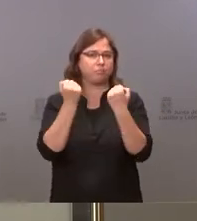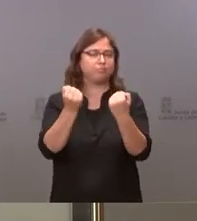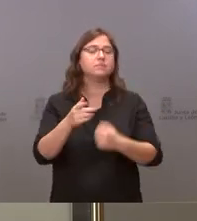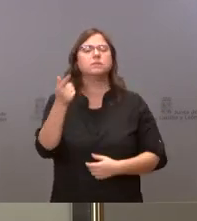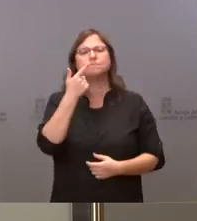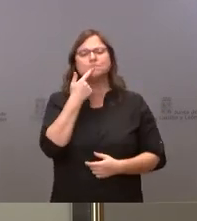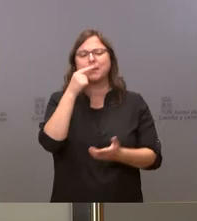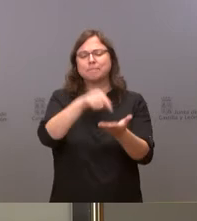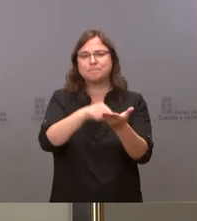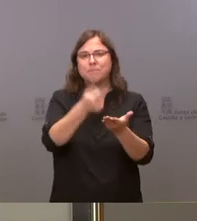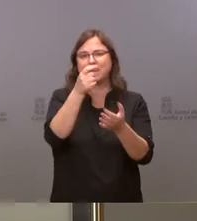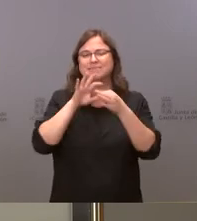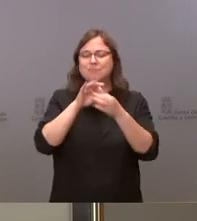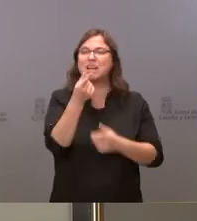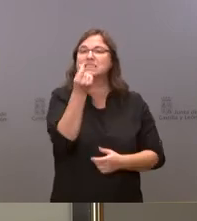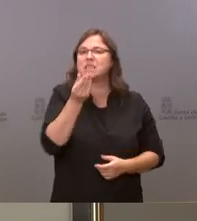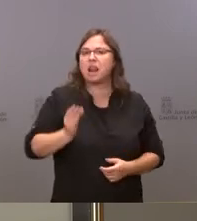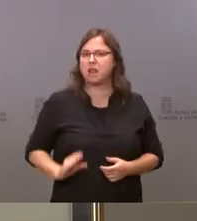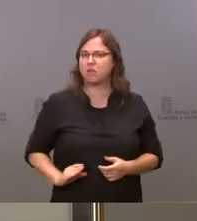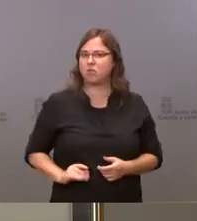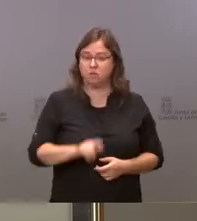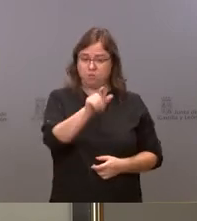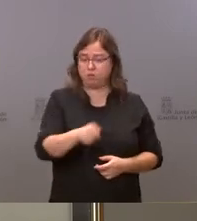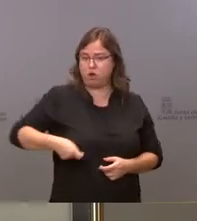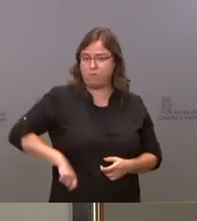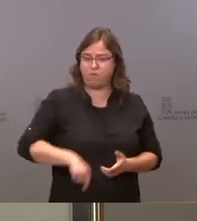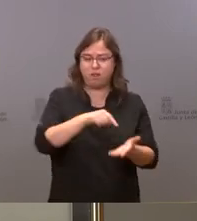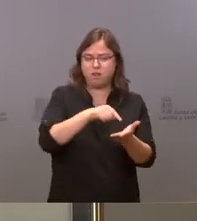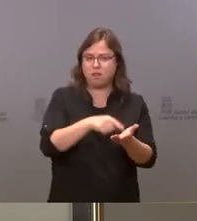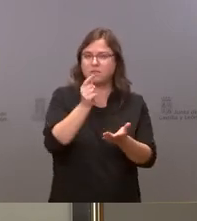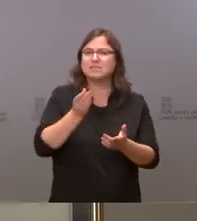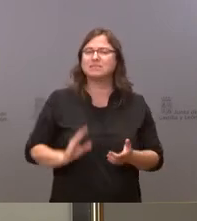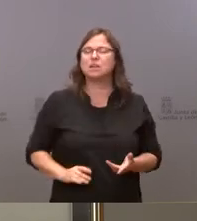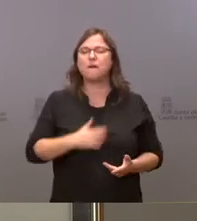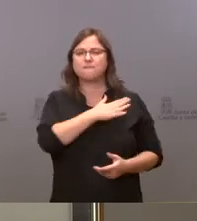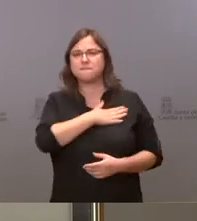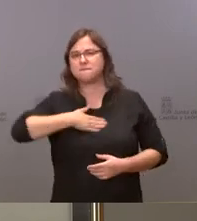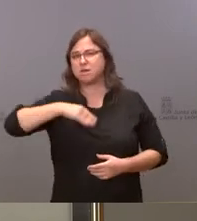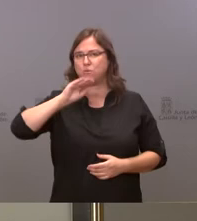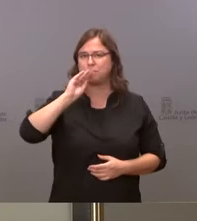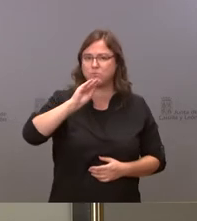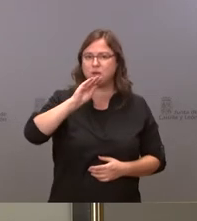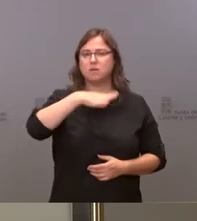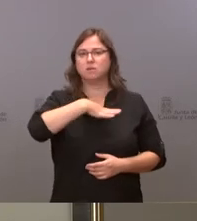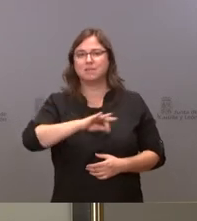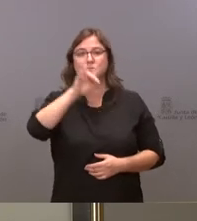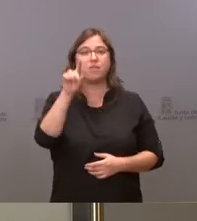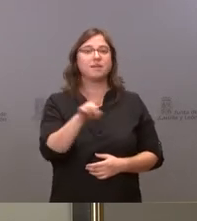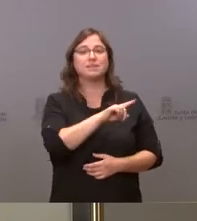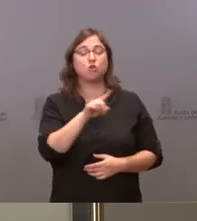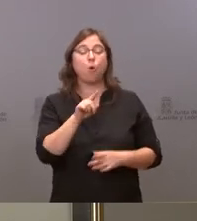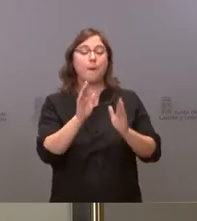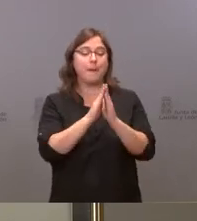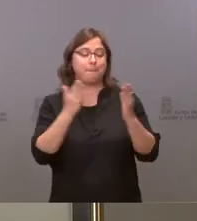salariales de estos trabajadores me gustaría preguntarles si hay alguna posibilidad o en los pliegos de condiciones